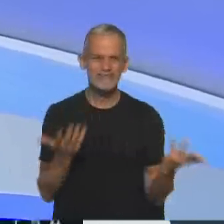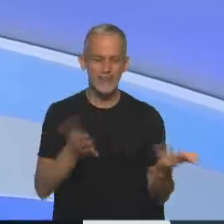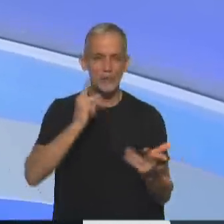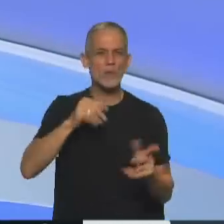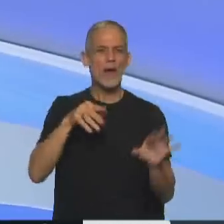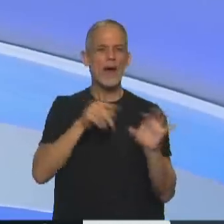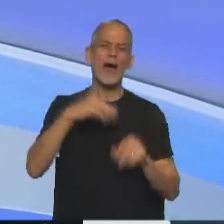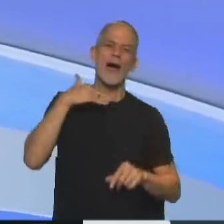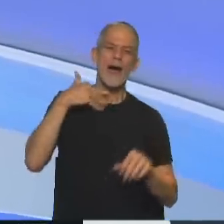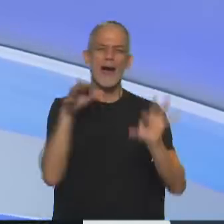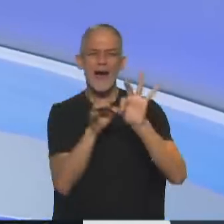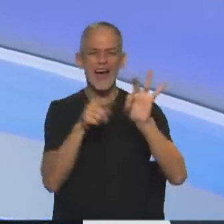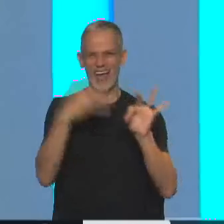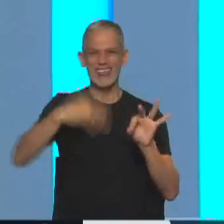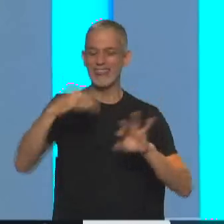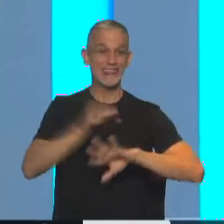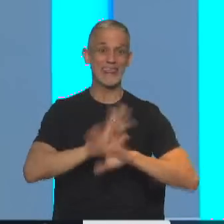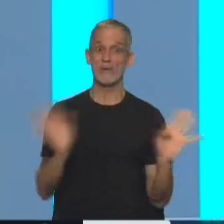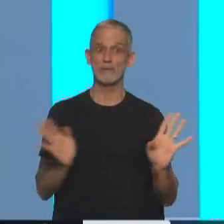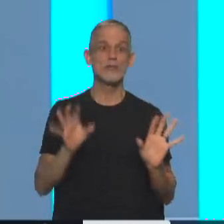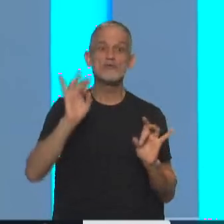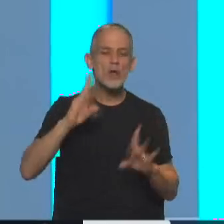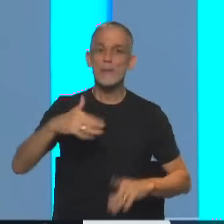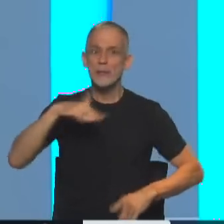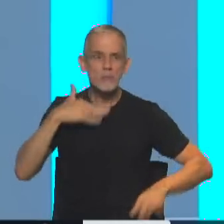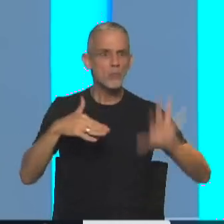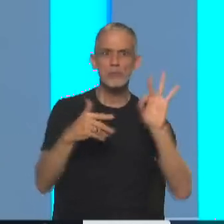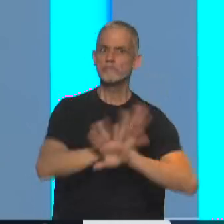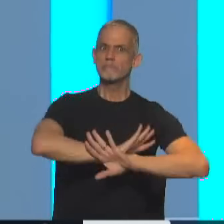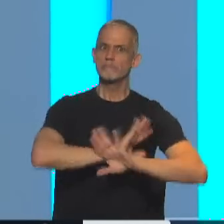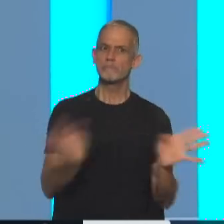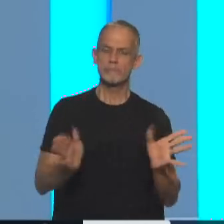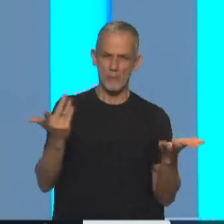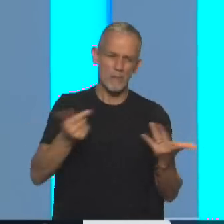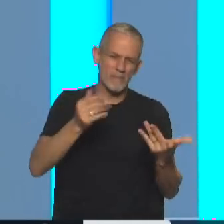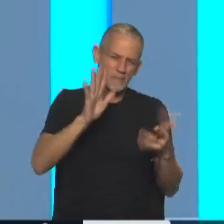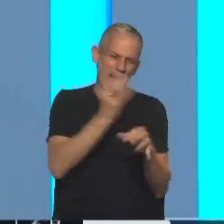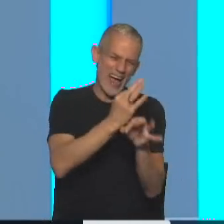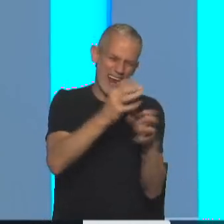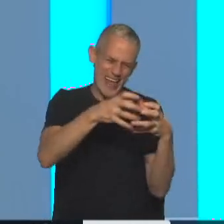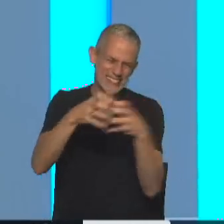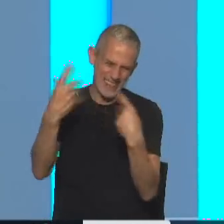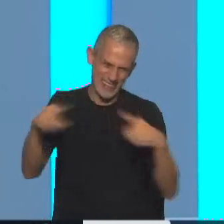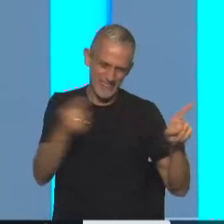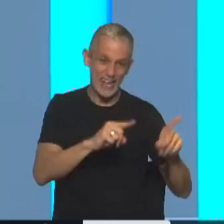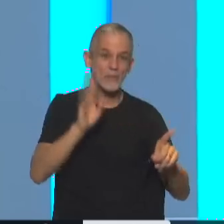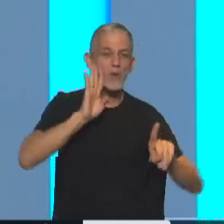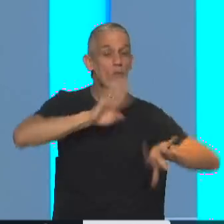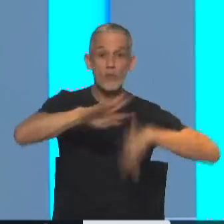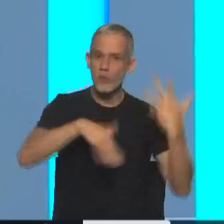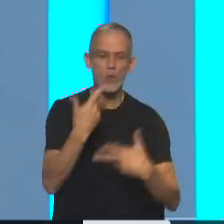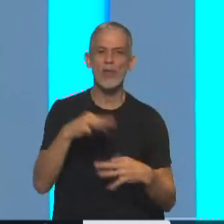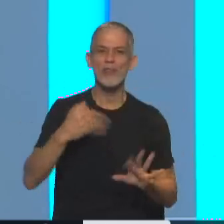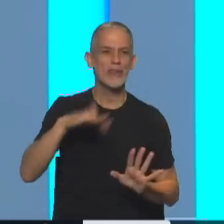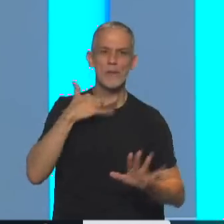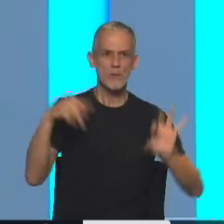genitalidad, ¿no? Siempre tiene que ser a través de los genitales. Hay diferentes clases de sexo, pero siguiendo con